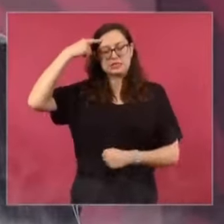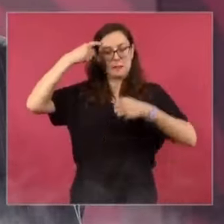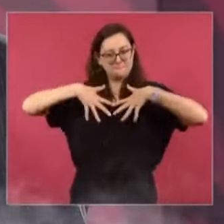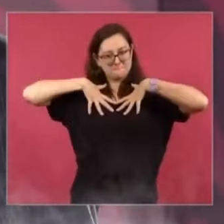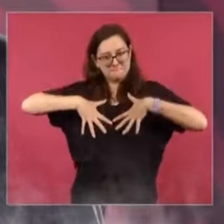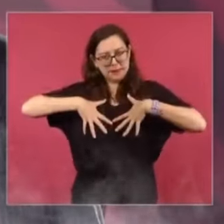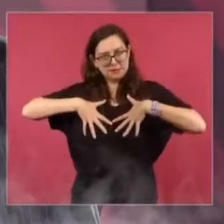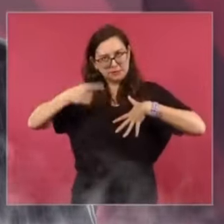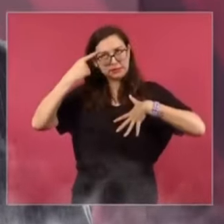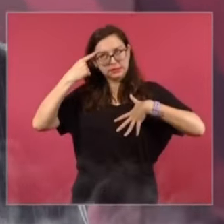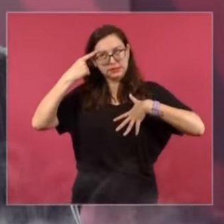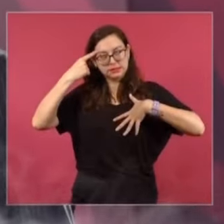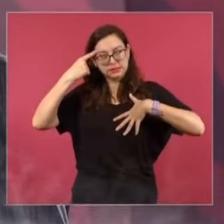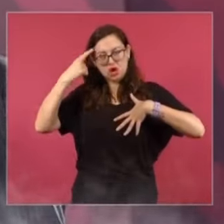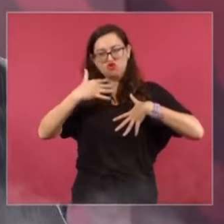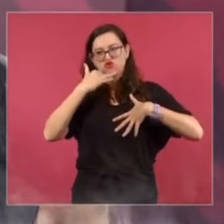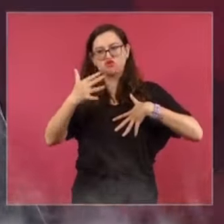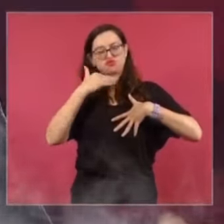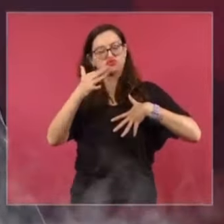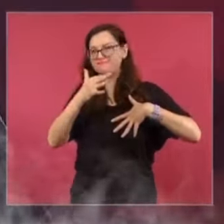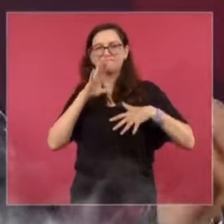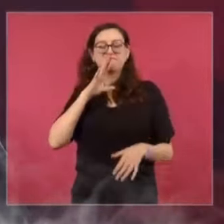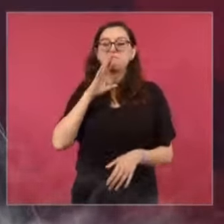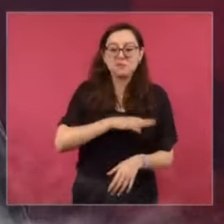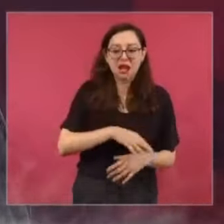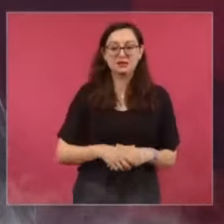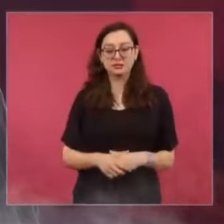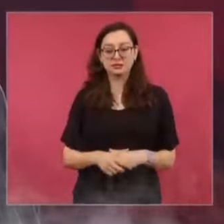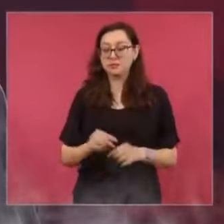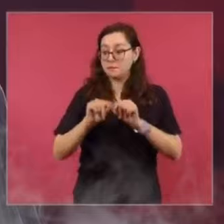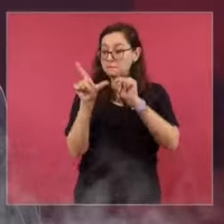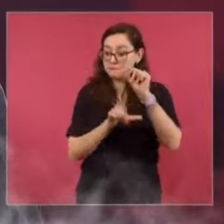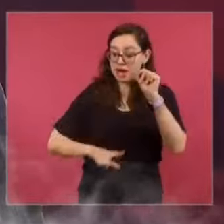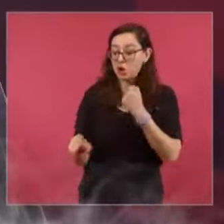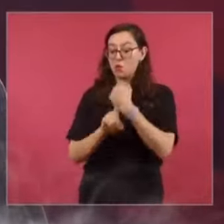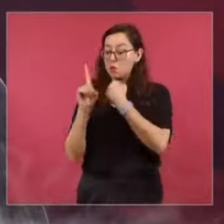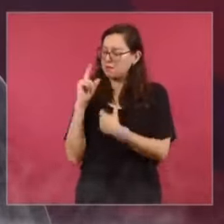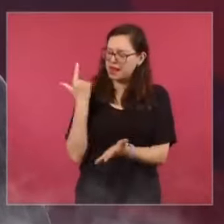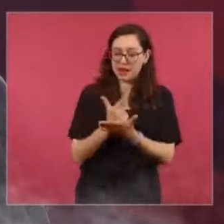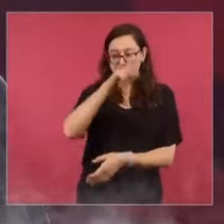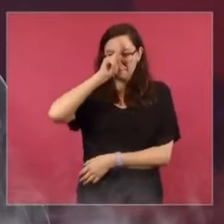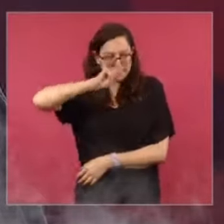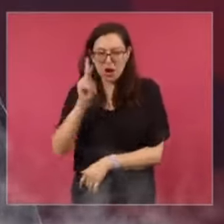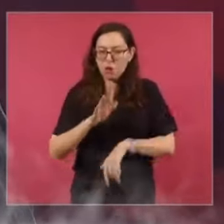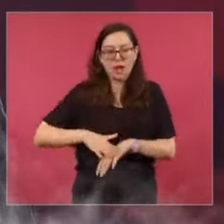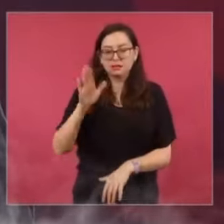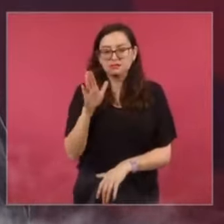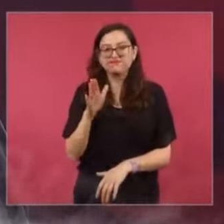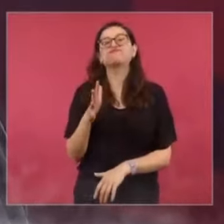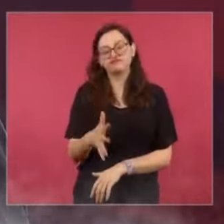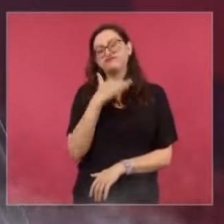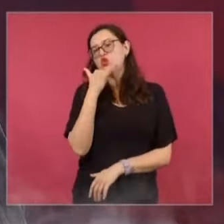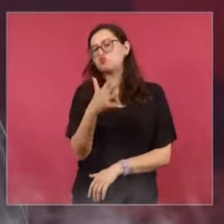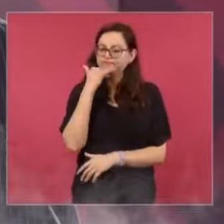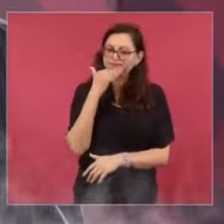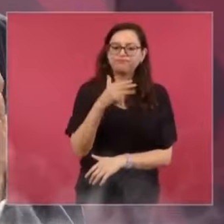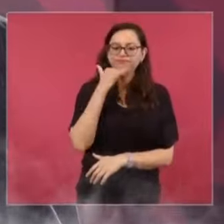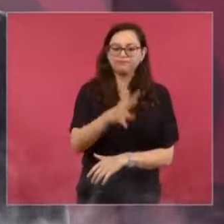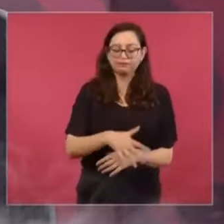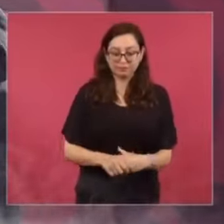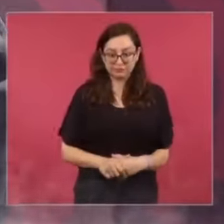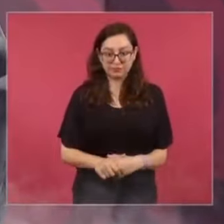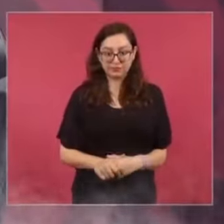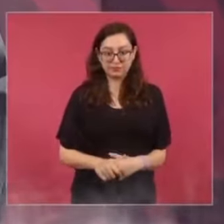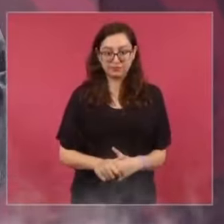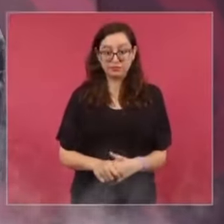la idea de que el principal problema de México fue por muchos años la corrupción, sobre